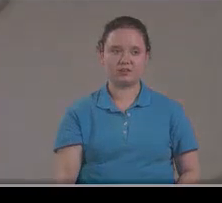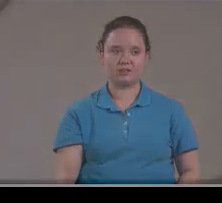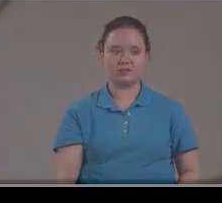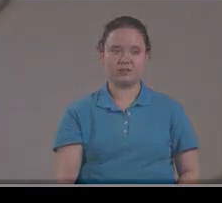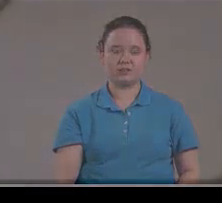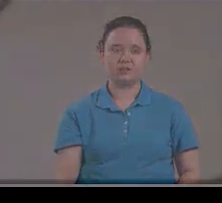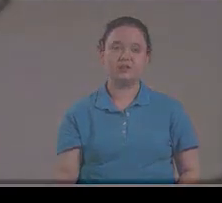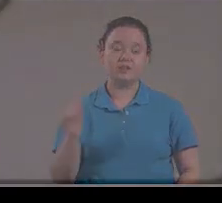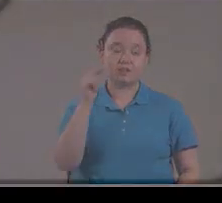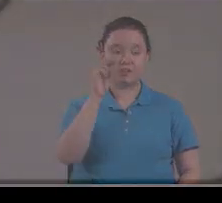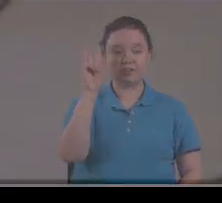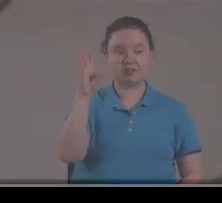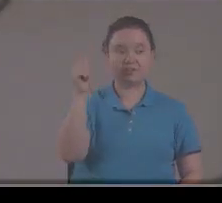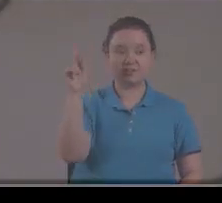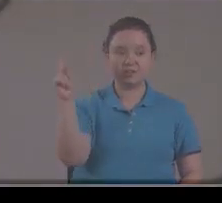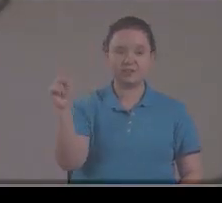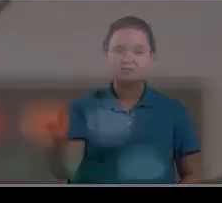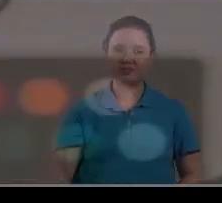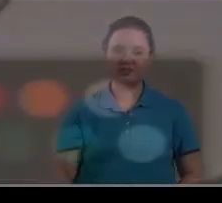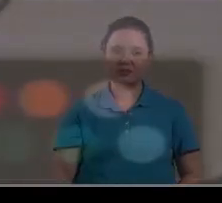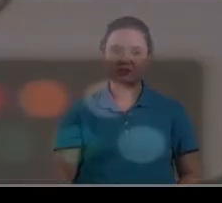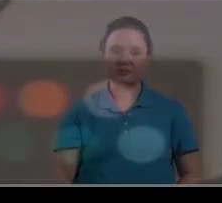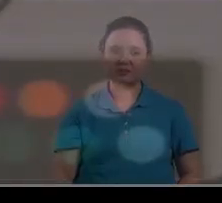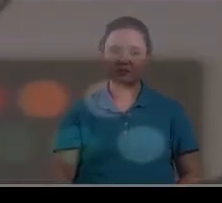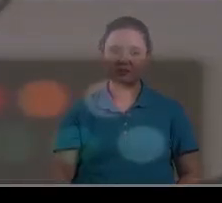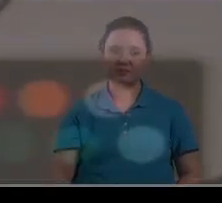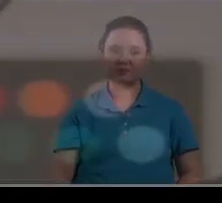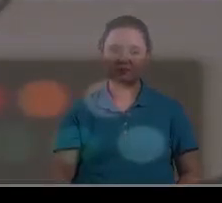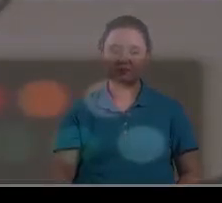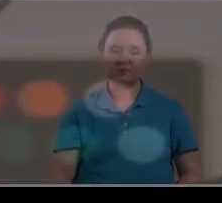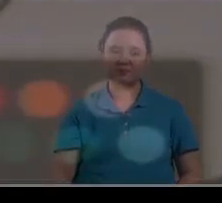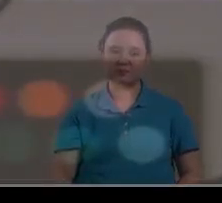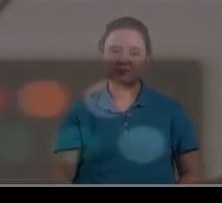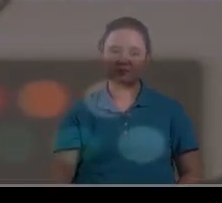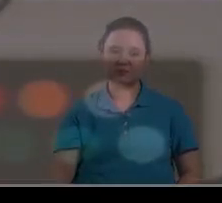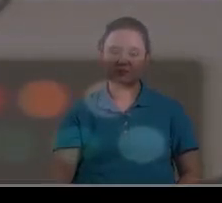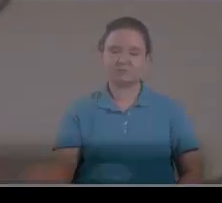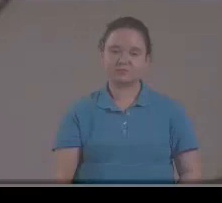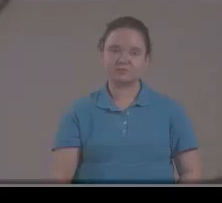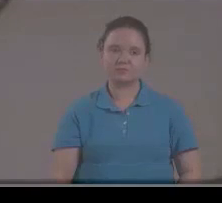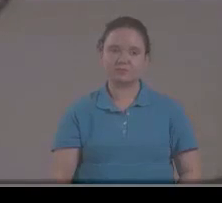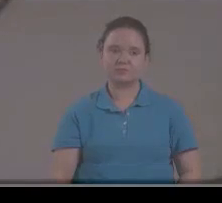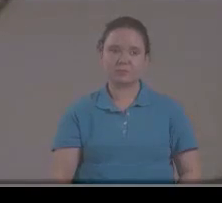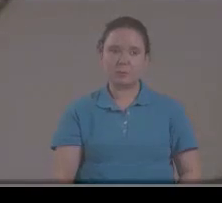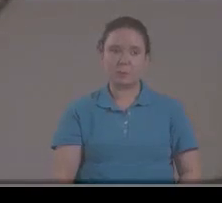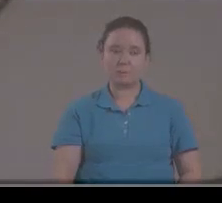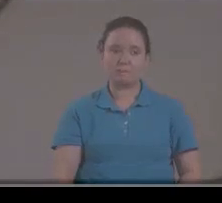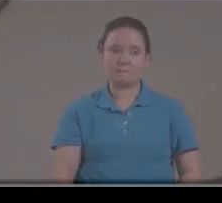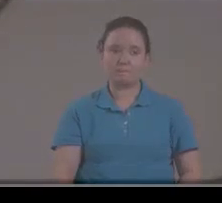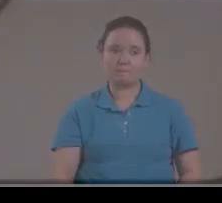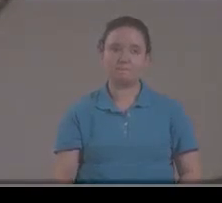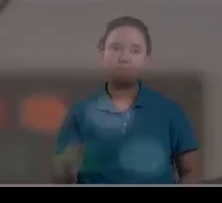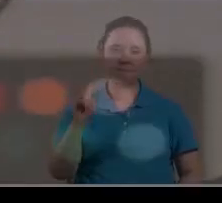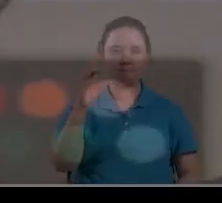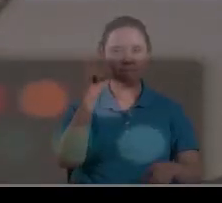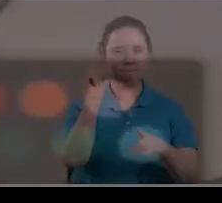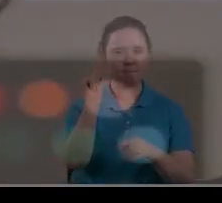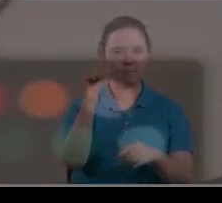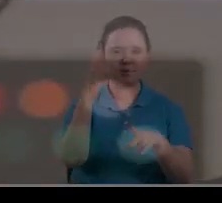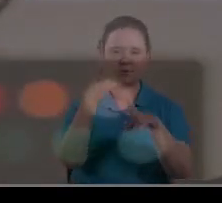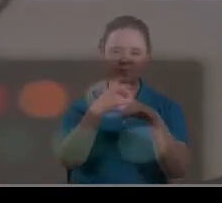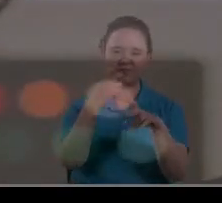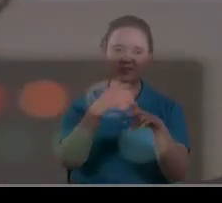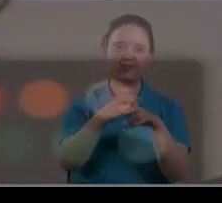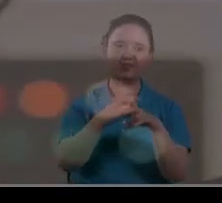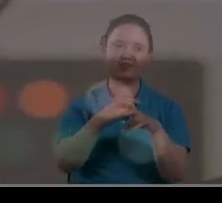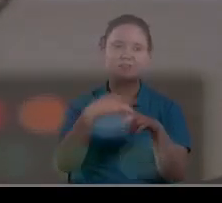Estos tres Ayes Oh oh Vamos a ver Es que es un poco complicado Para